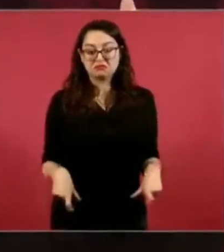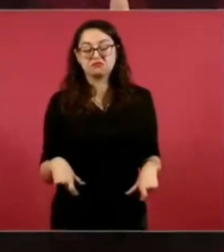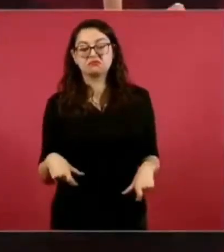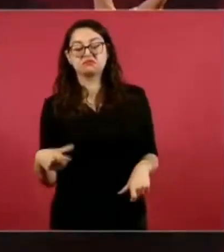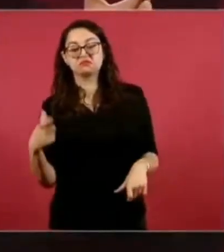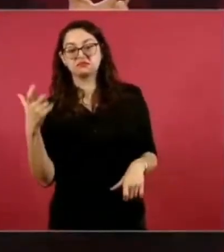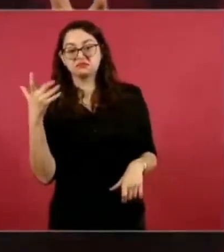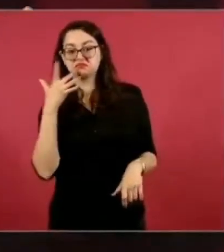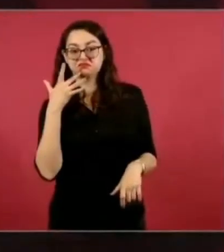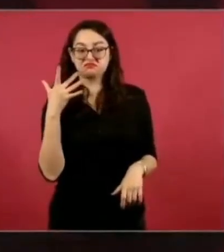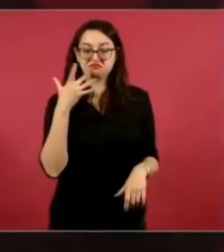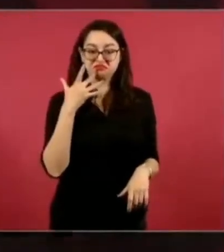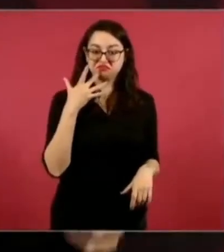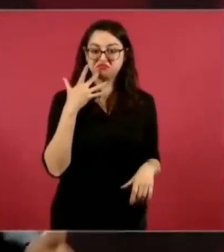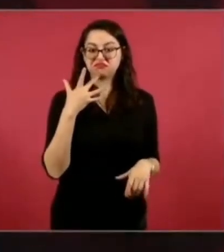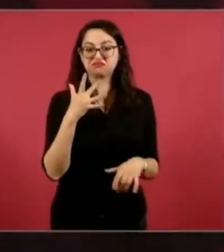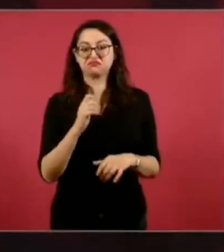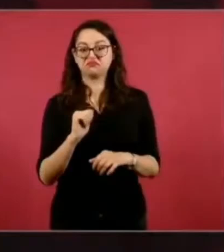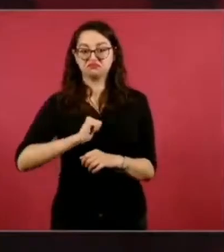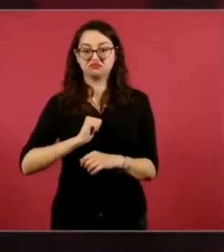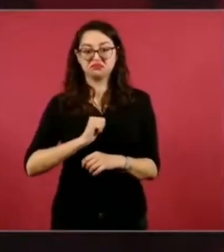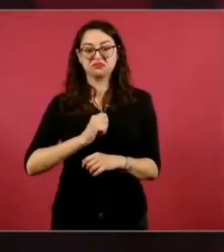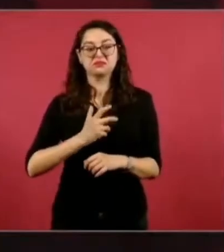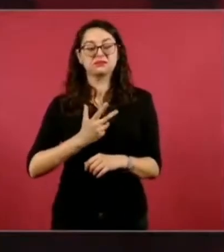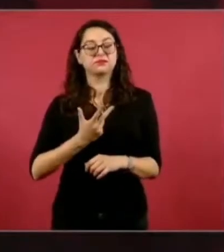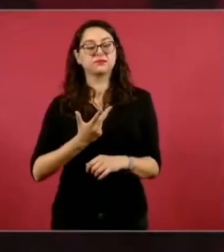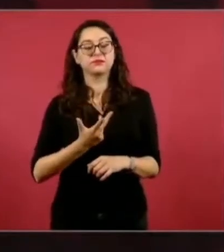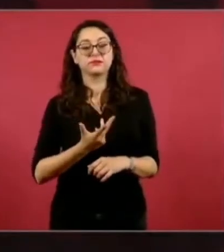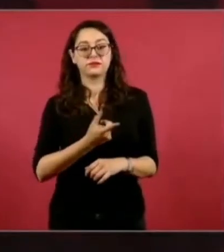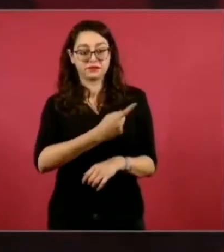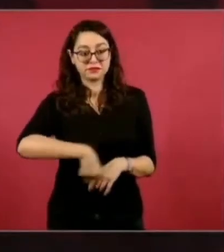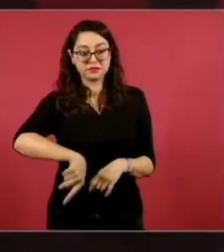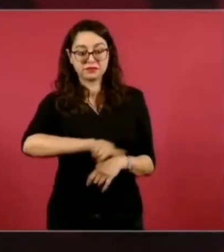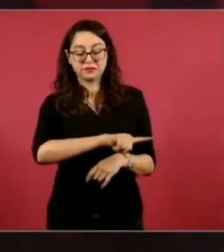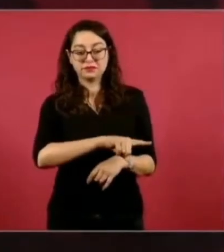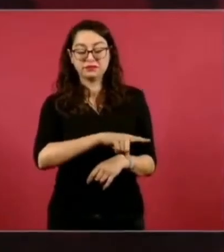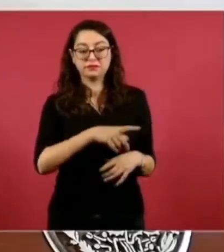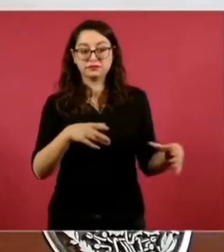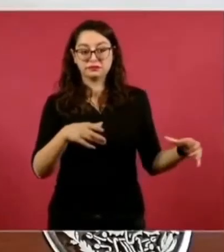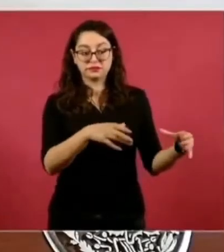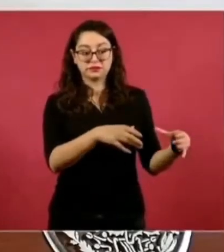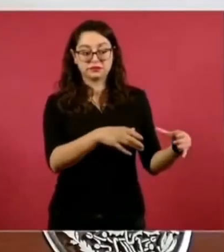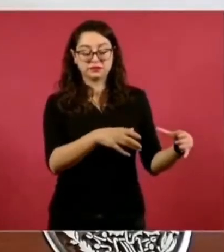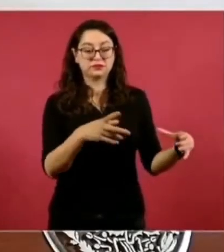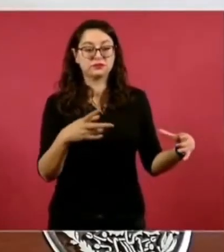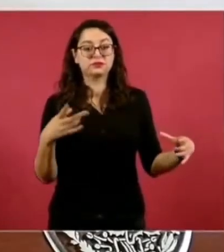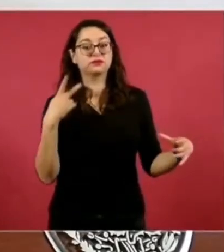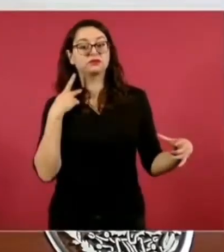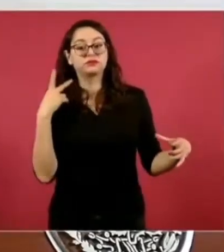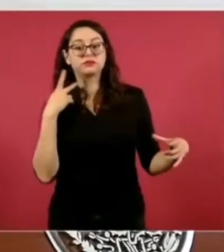los cercanos al poder.